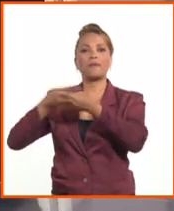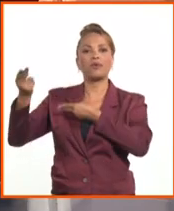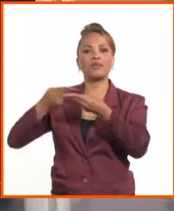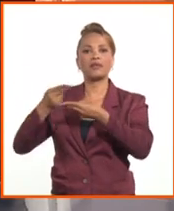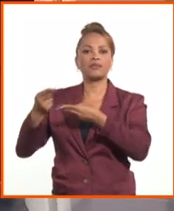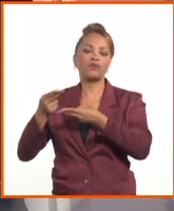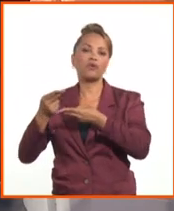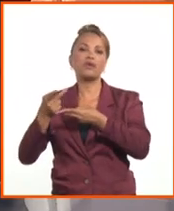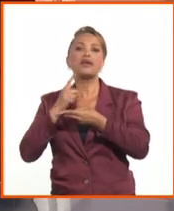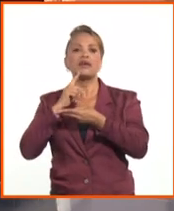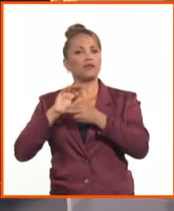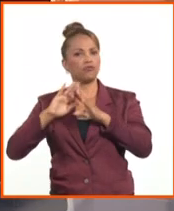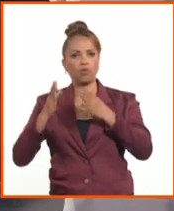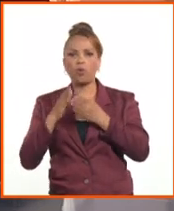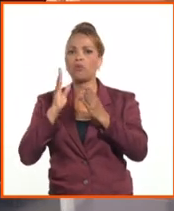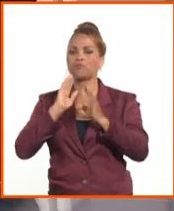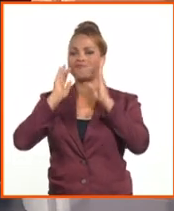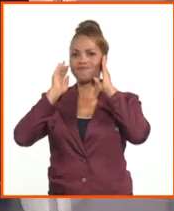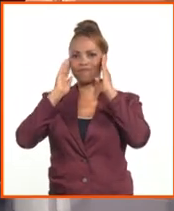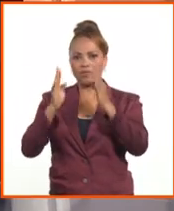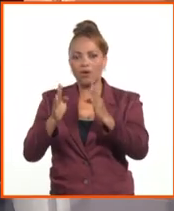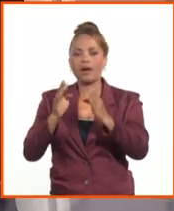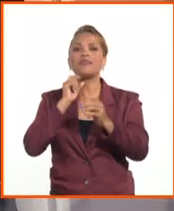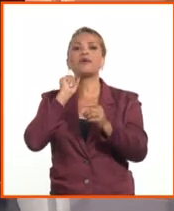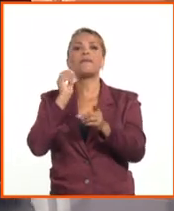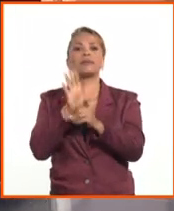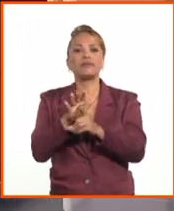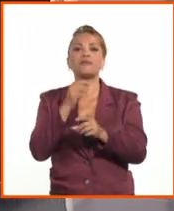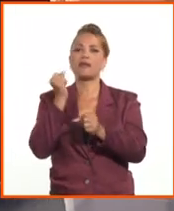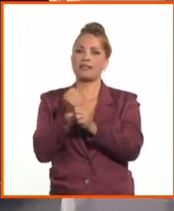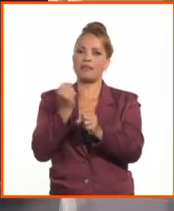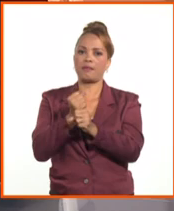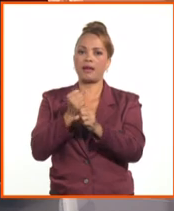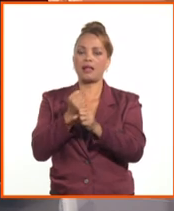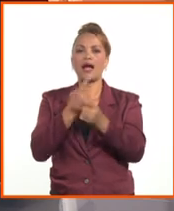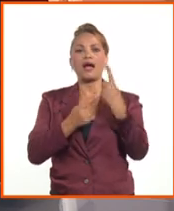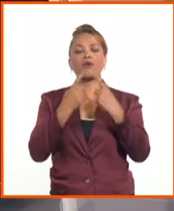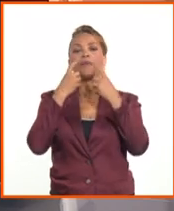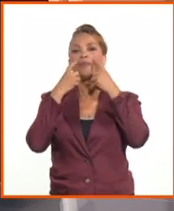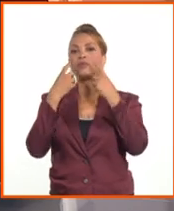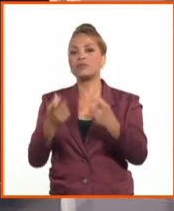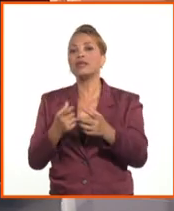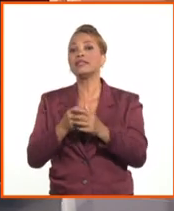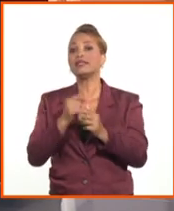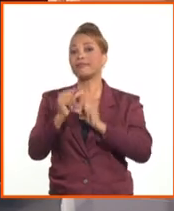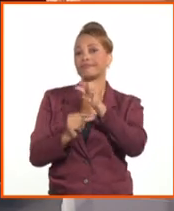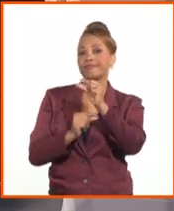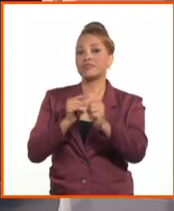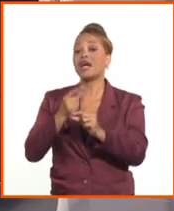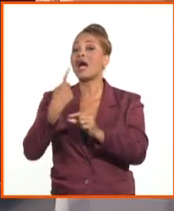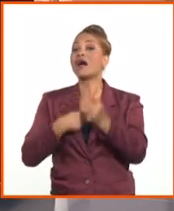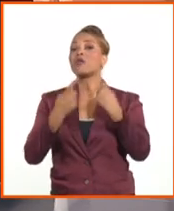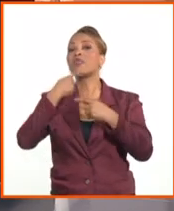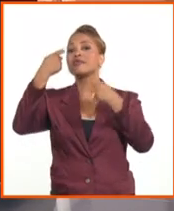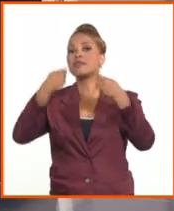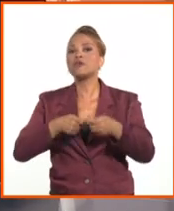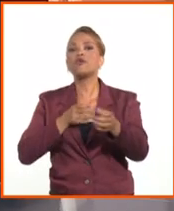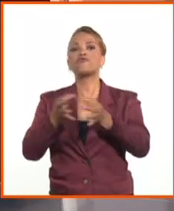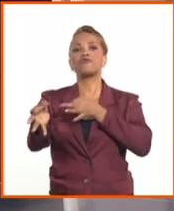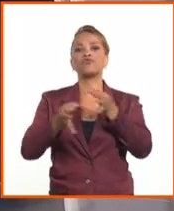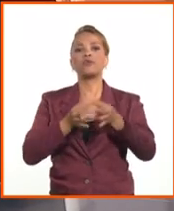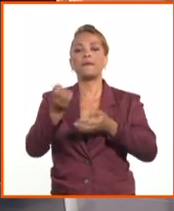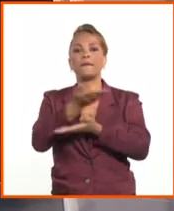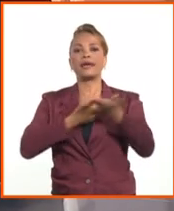comercial y estamos ahora ya dando un paso importantísimo, un paso que pudiéramos decir es decisivo para el funcionamiento del mercado